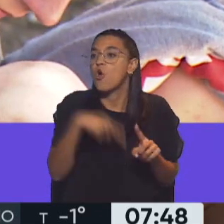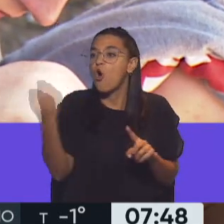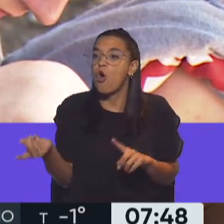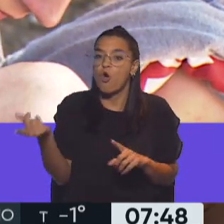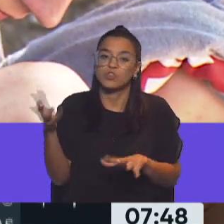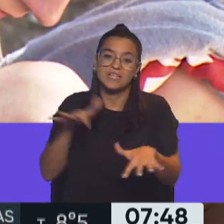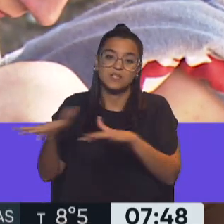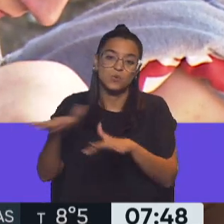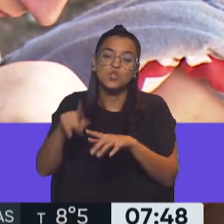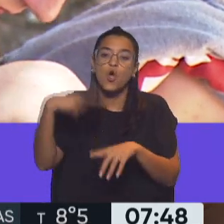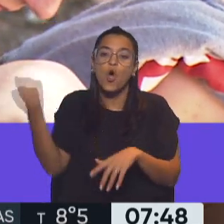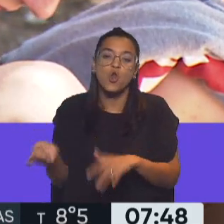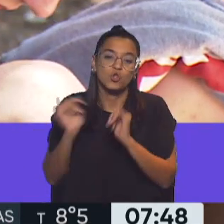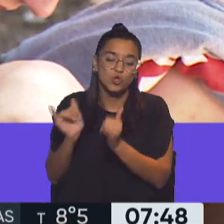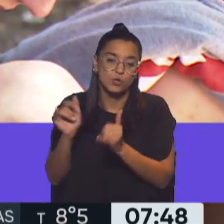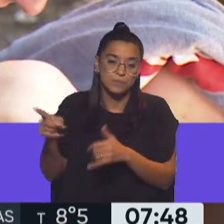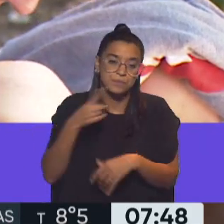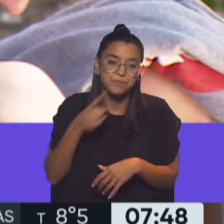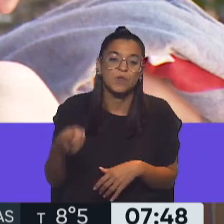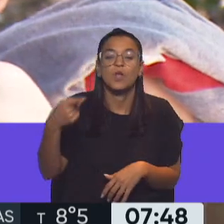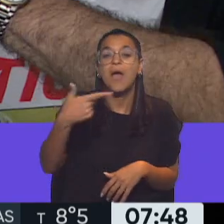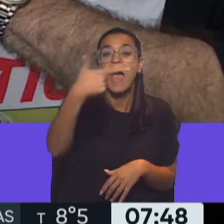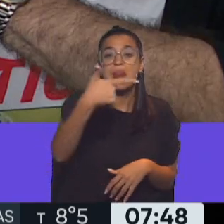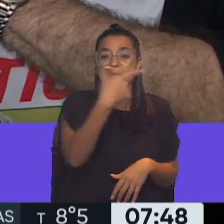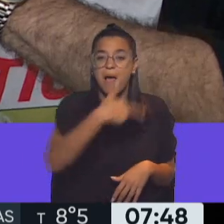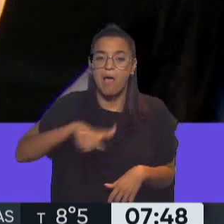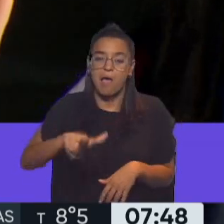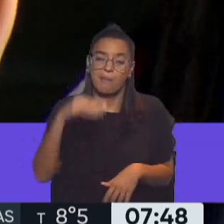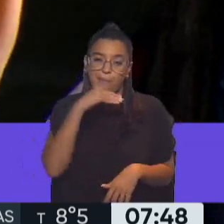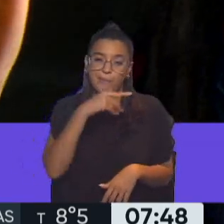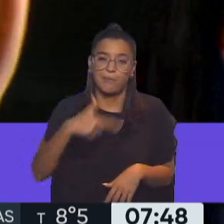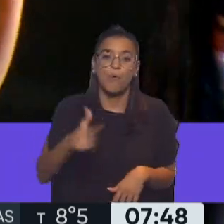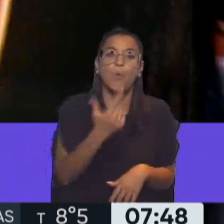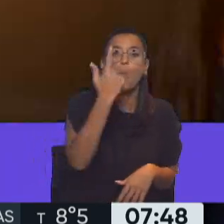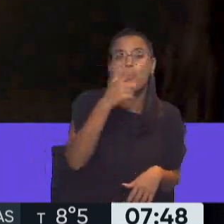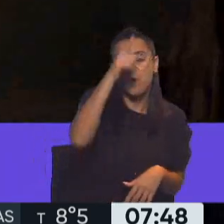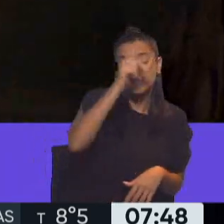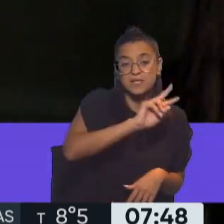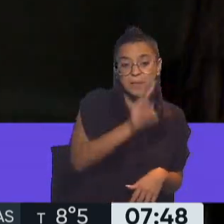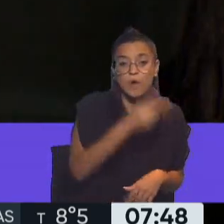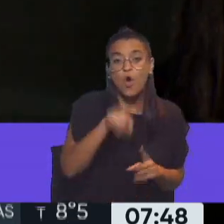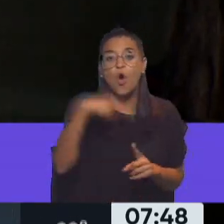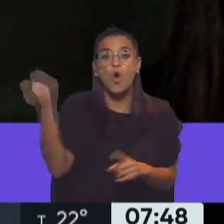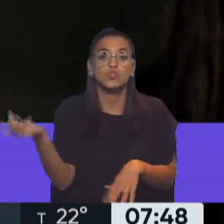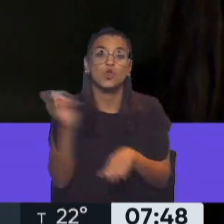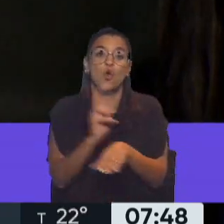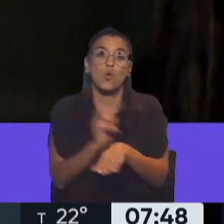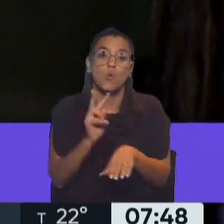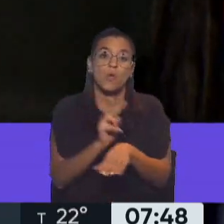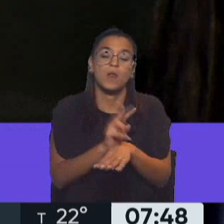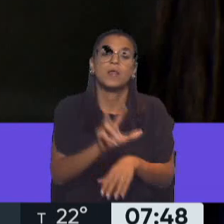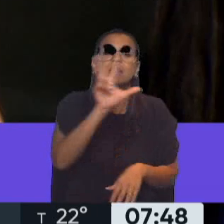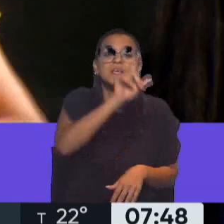exactamente lo mismo, sí, el cotillón del arma, un policía mató y otros accidentes descubrieron. Hay tres